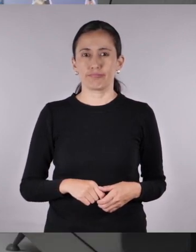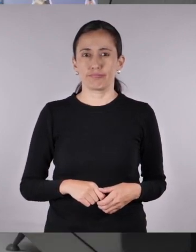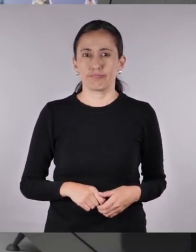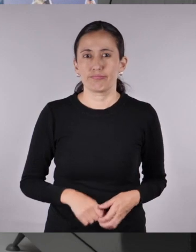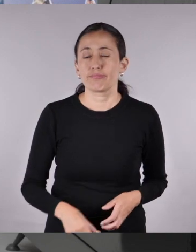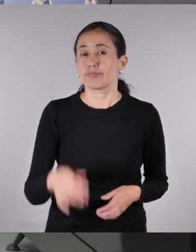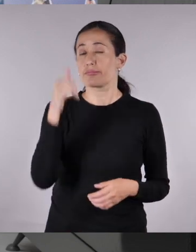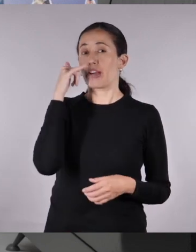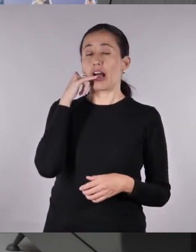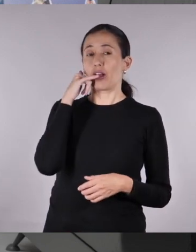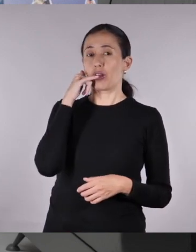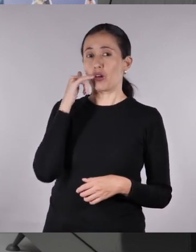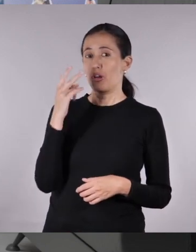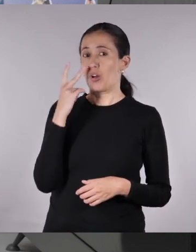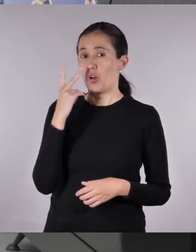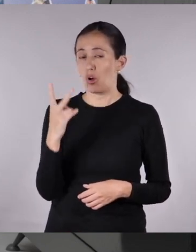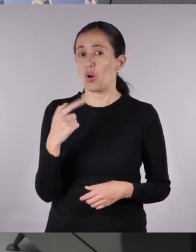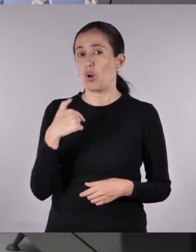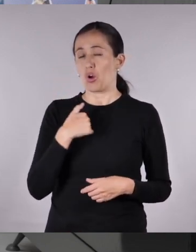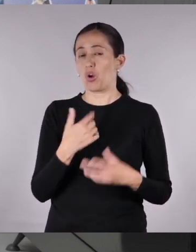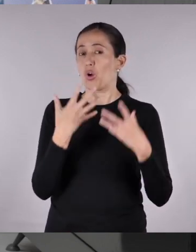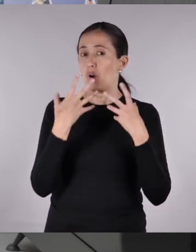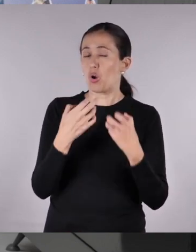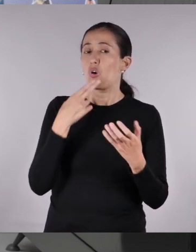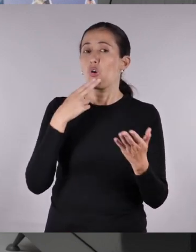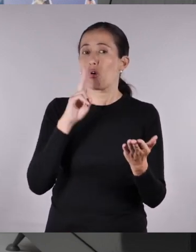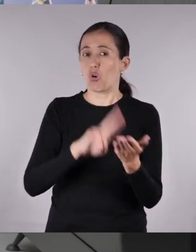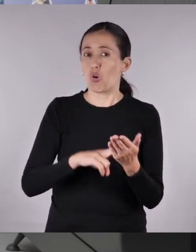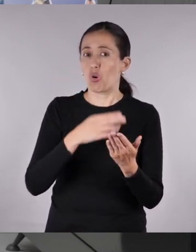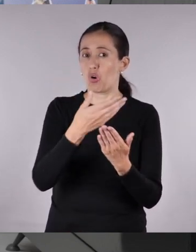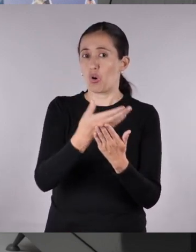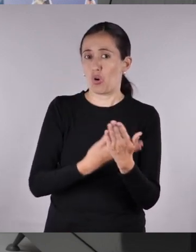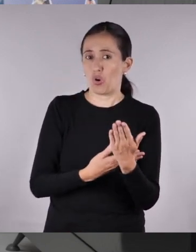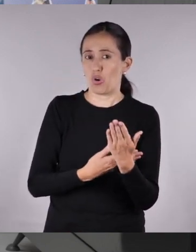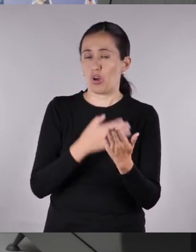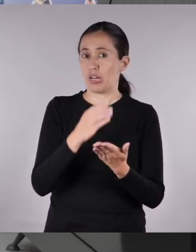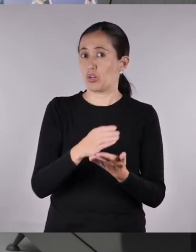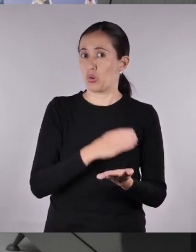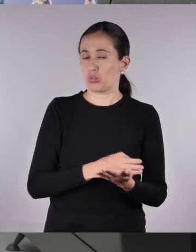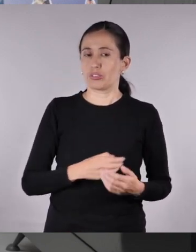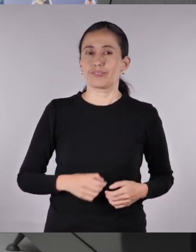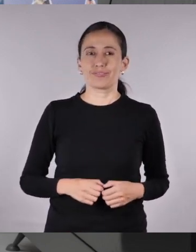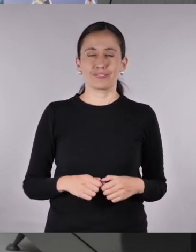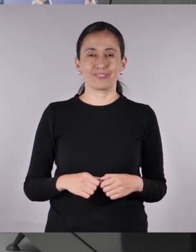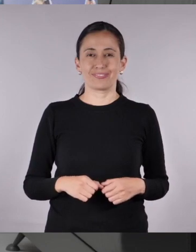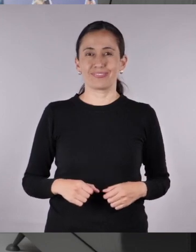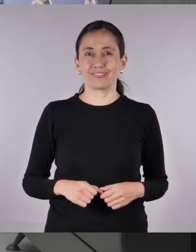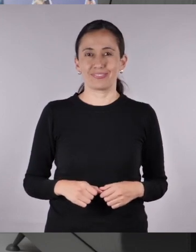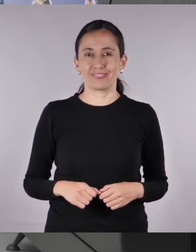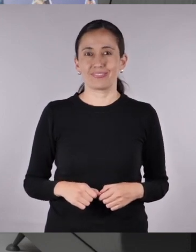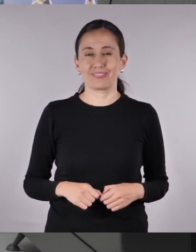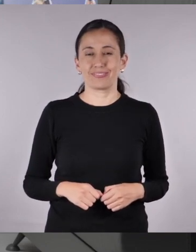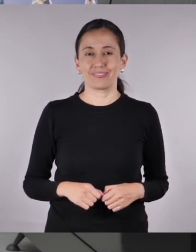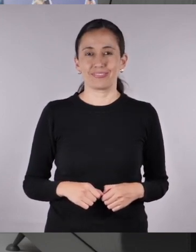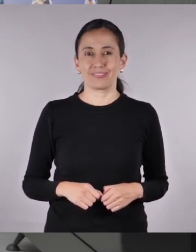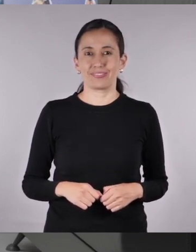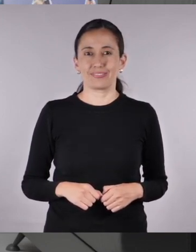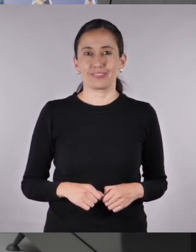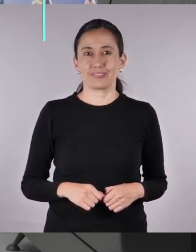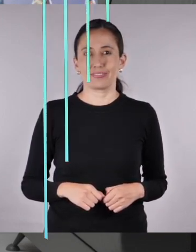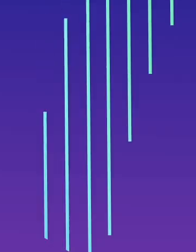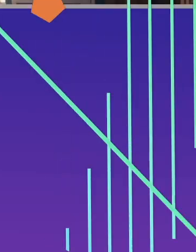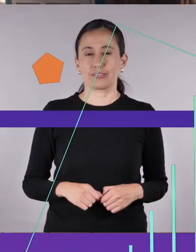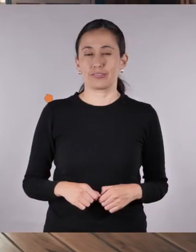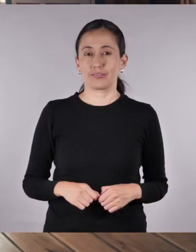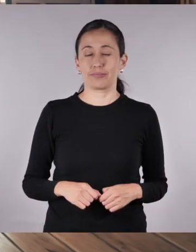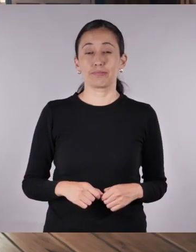Aló. Sí, mire. ¿Cómo está? Lo que pasa es que yo quisiera enviar una carta para el concurso porque estoy muy molesta. No puedo creer que...